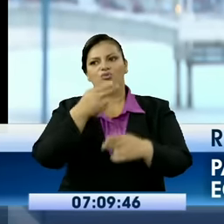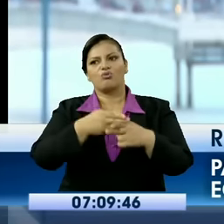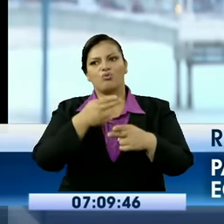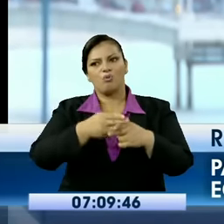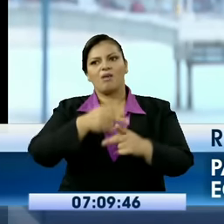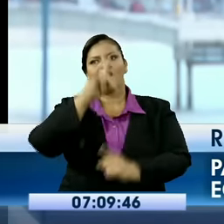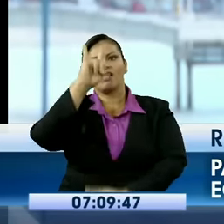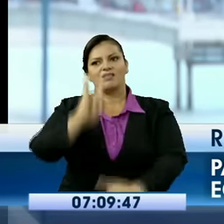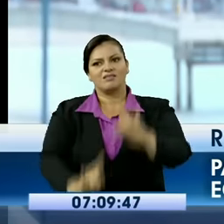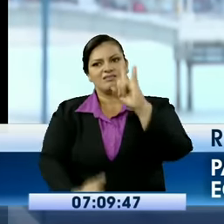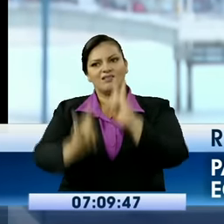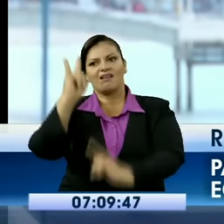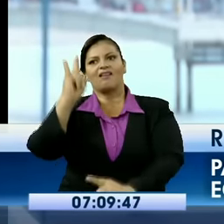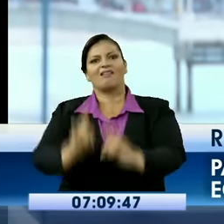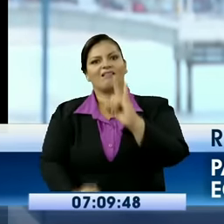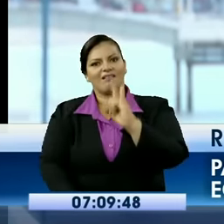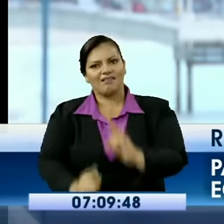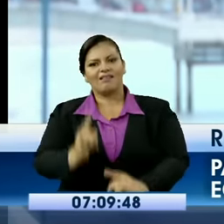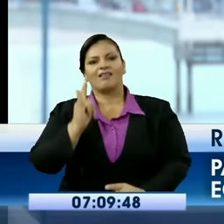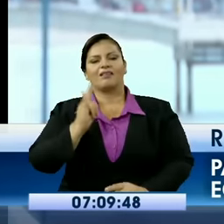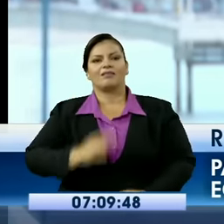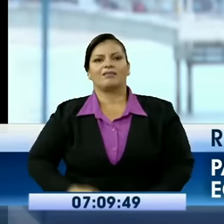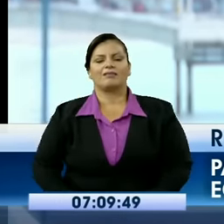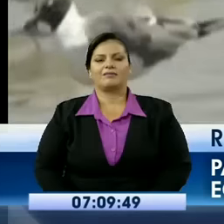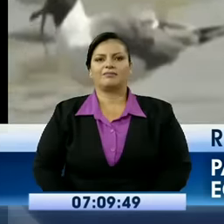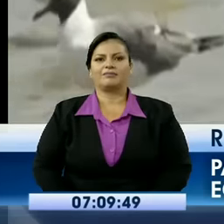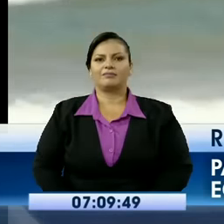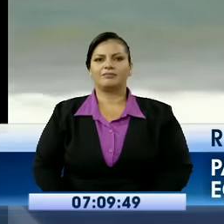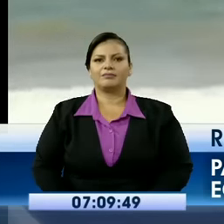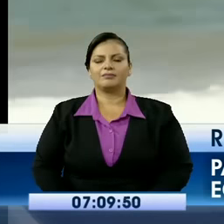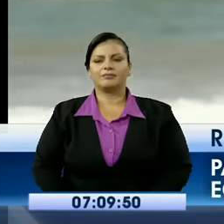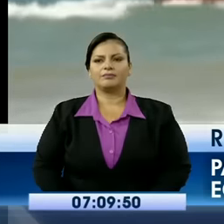porque los primeros pobladores se dedicaron justamente a eso.